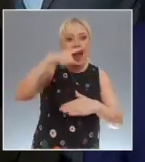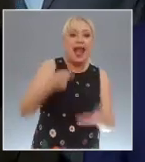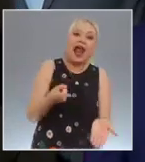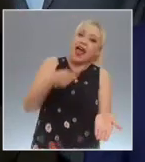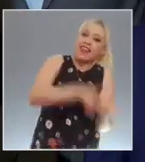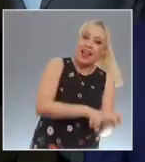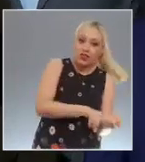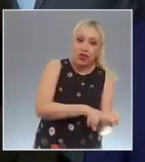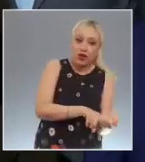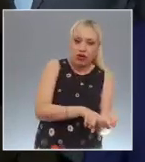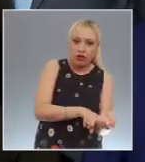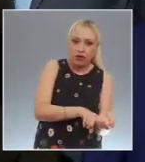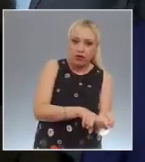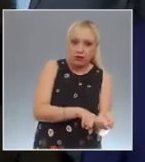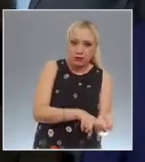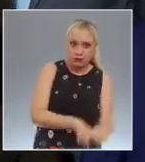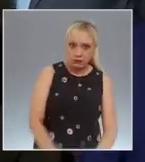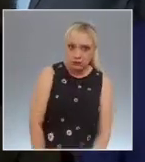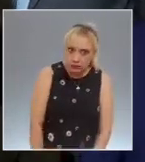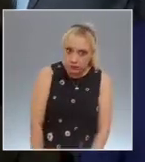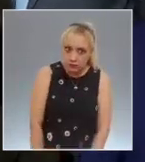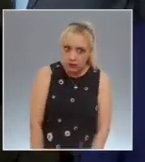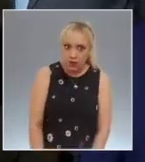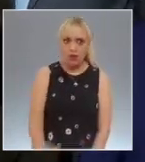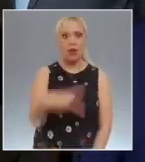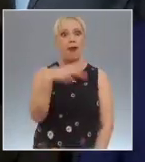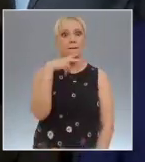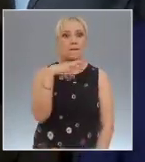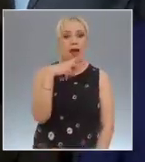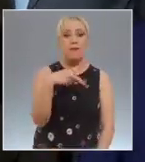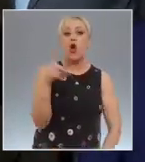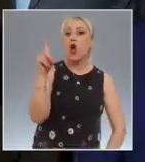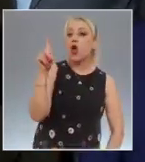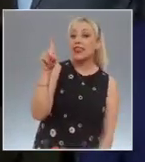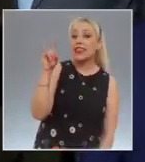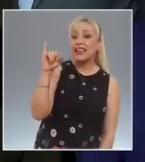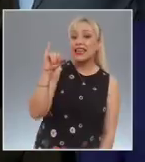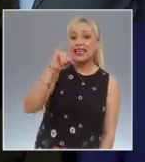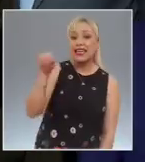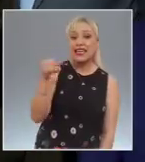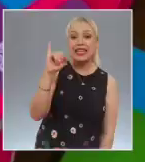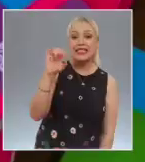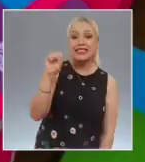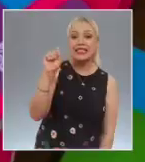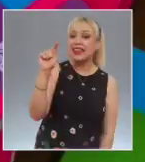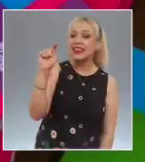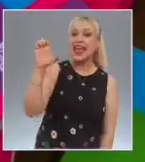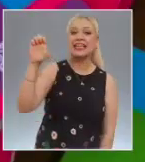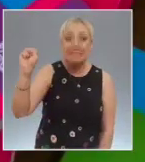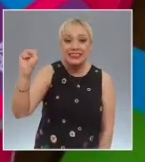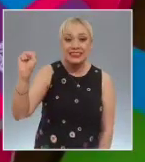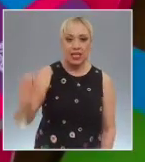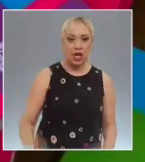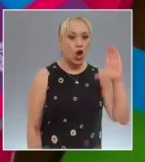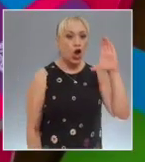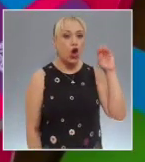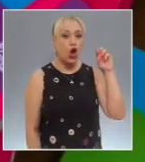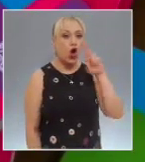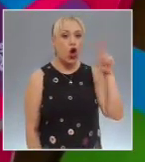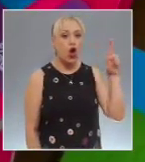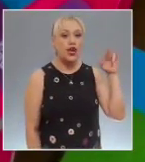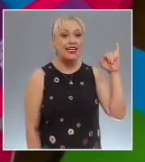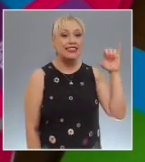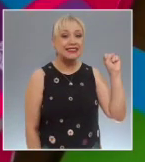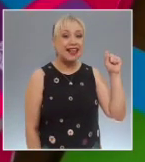enseñan a decir los verbos dijistes, corristes. Para el Canal del Poder Judicial de la